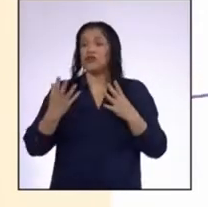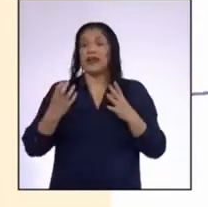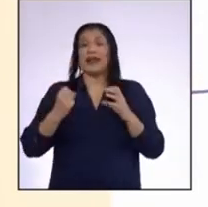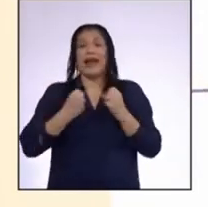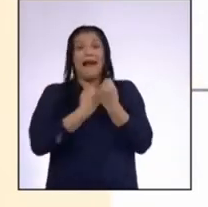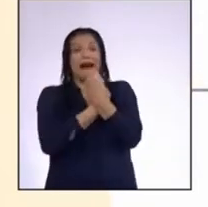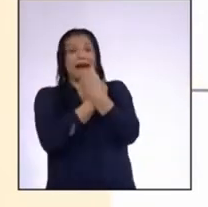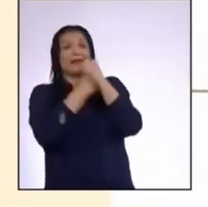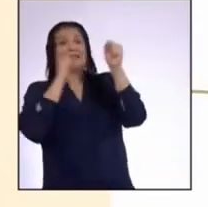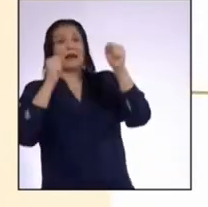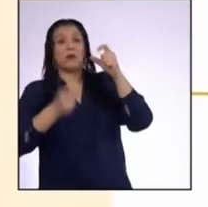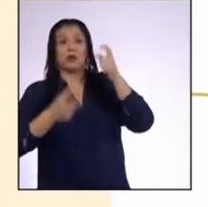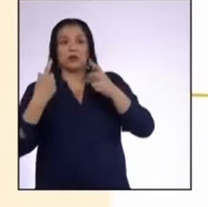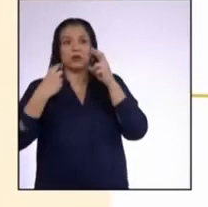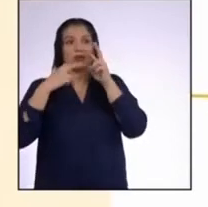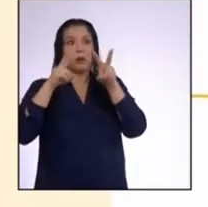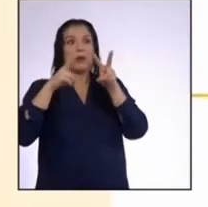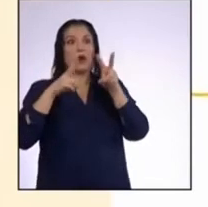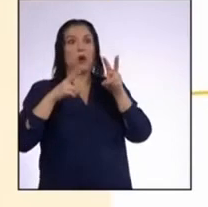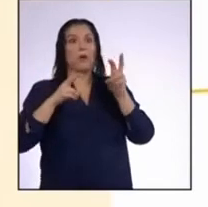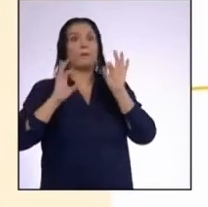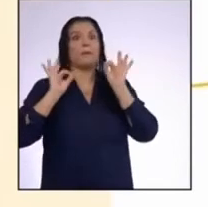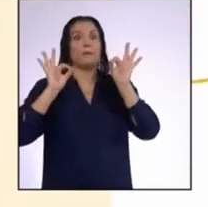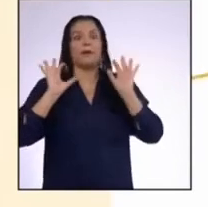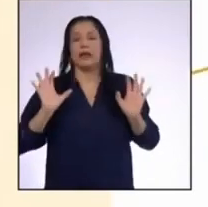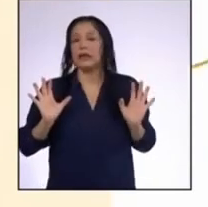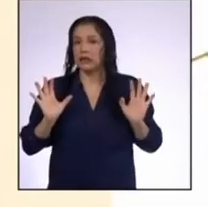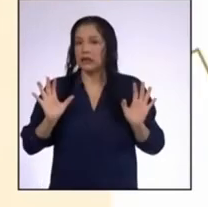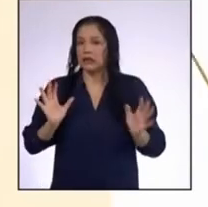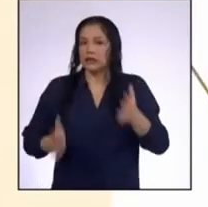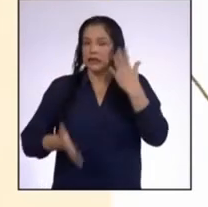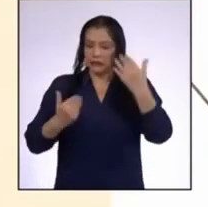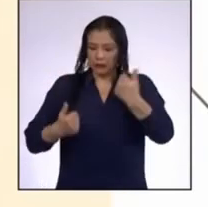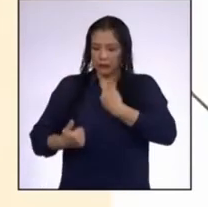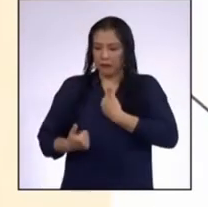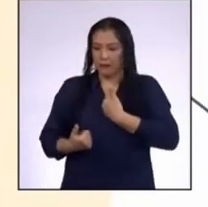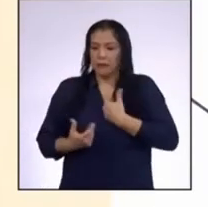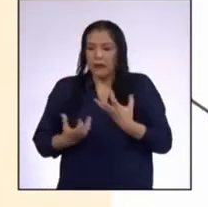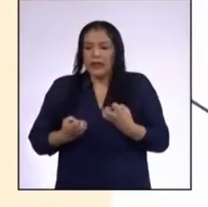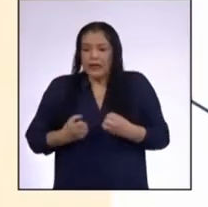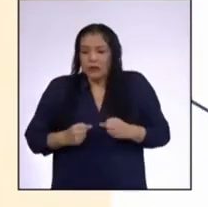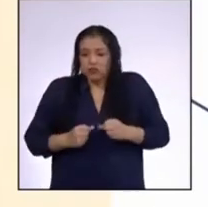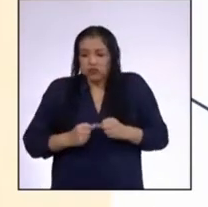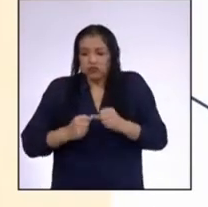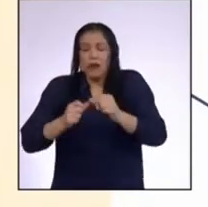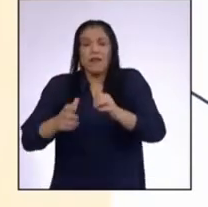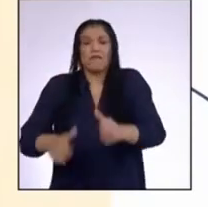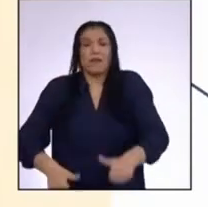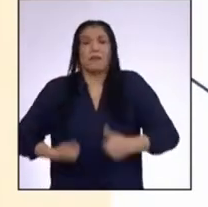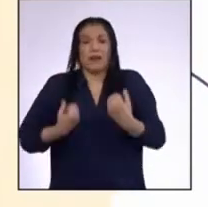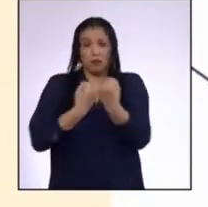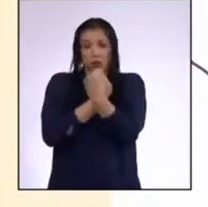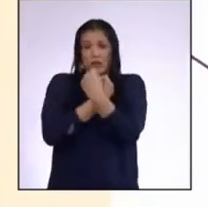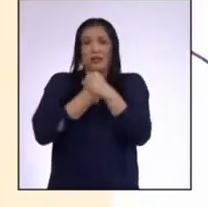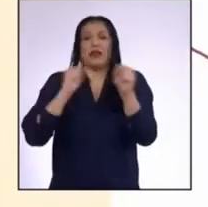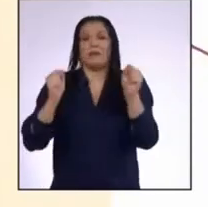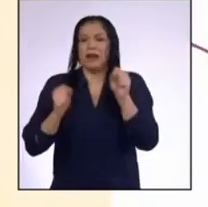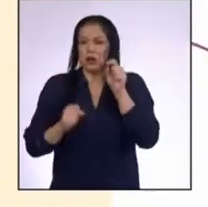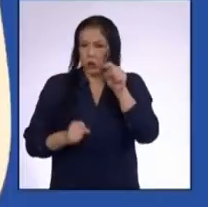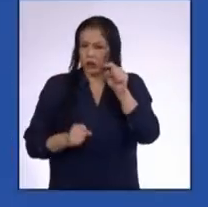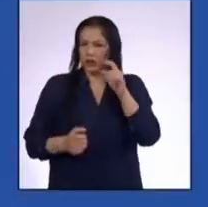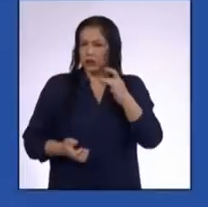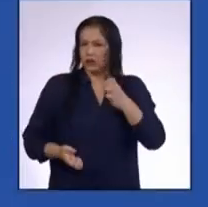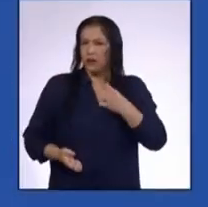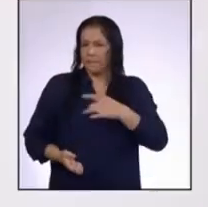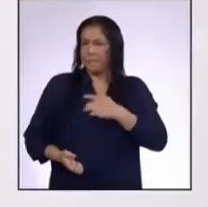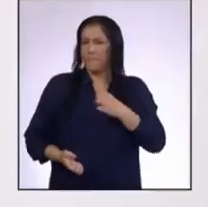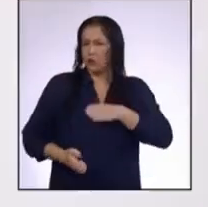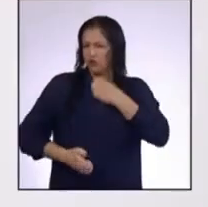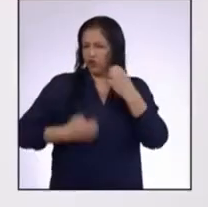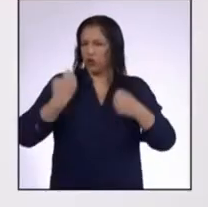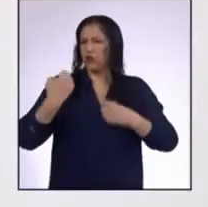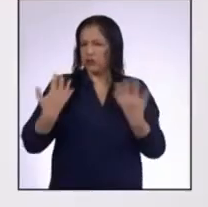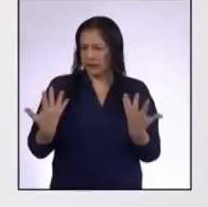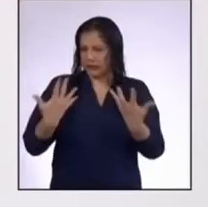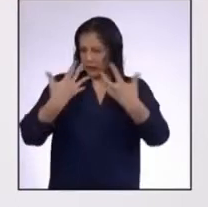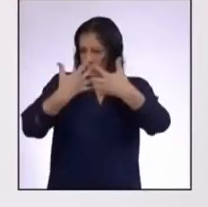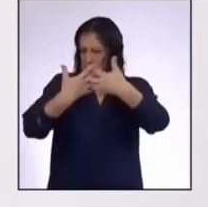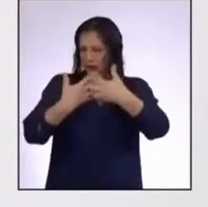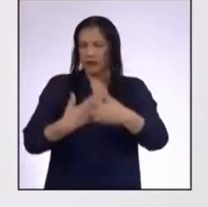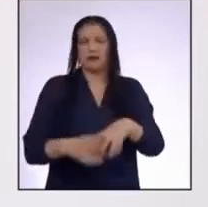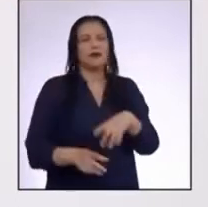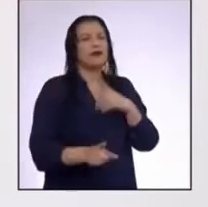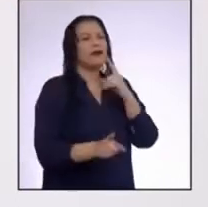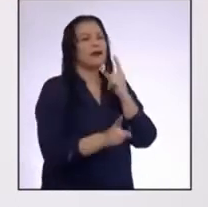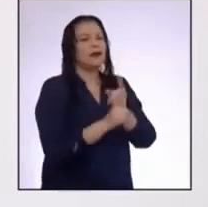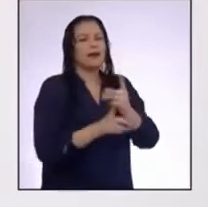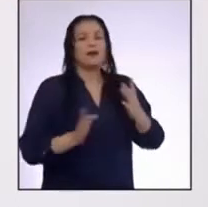a lo que consideramos un peligro Me imagino que el instinto de conservación tiene que ver muchísimo con esta emoción Así